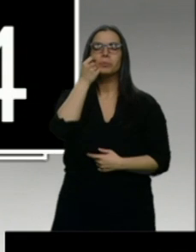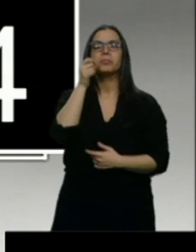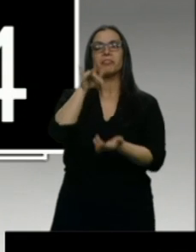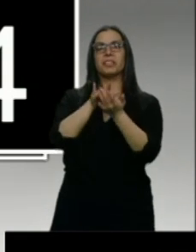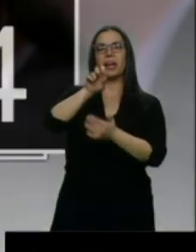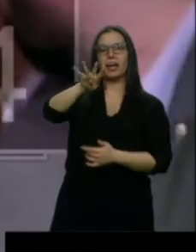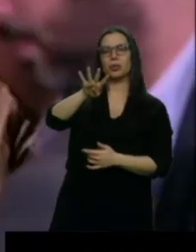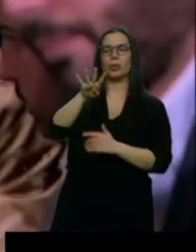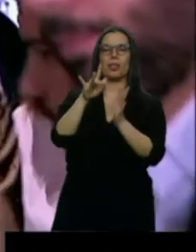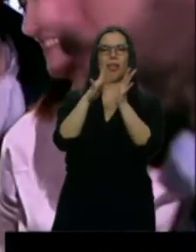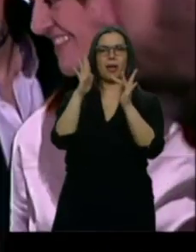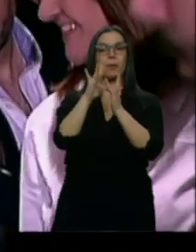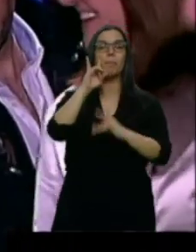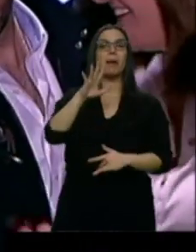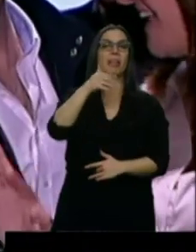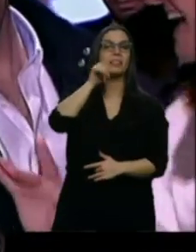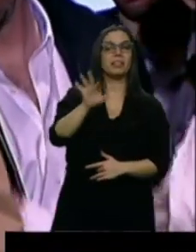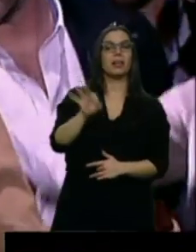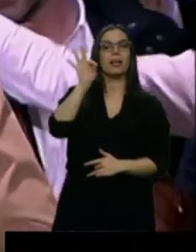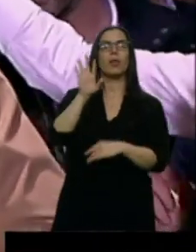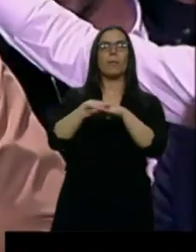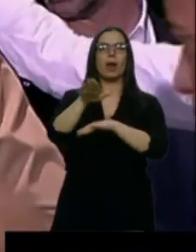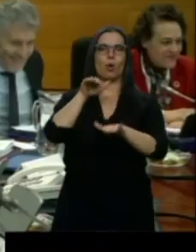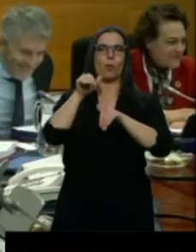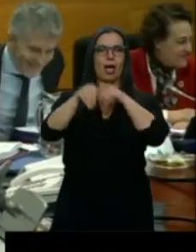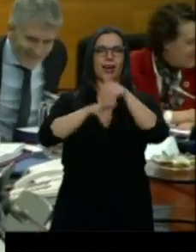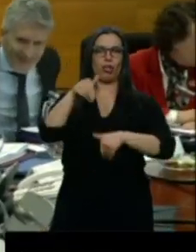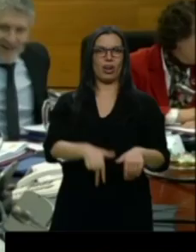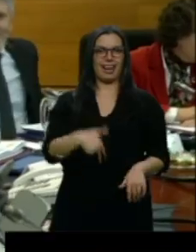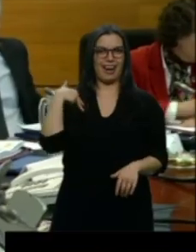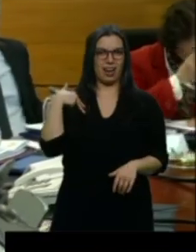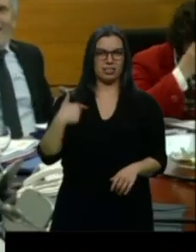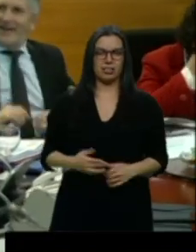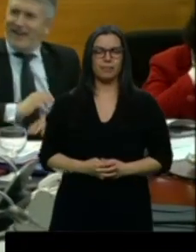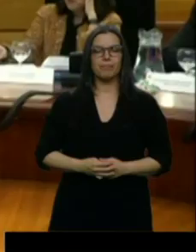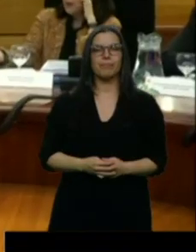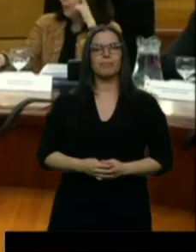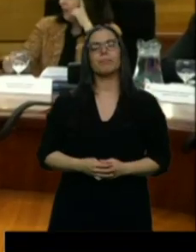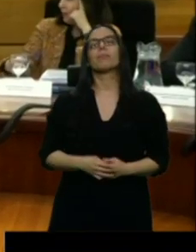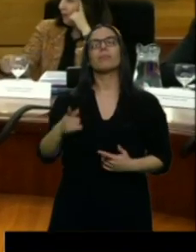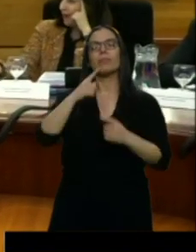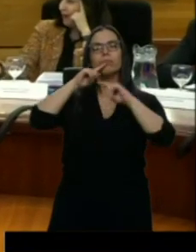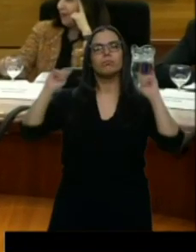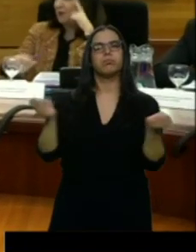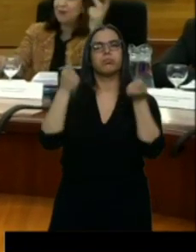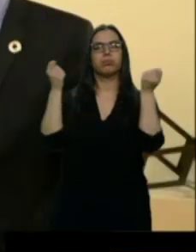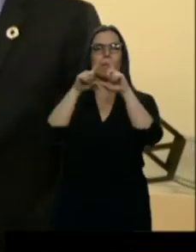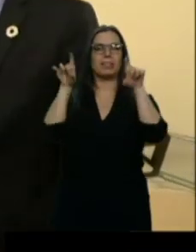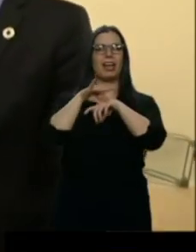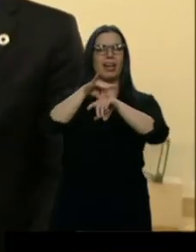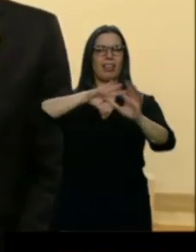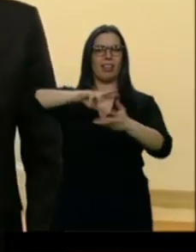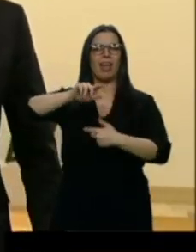la elegida por Pedro Sánchez para convocar elecciones generales. Lo publicaba la agencia EFE y hablaba de fuentes del Ejecutivo.